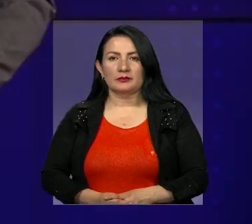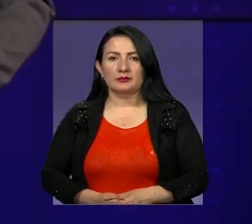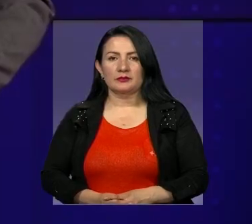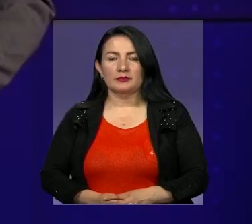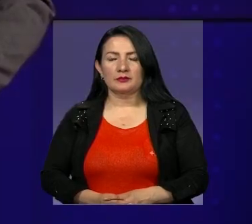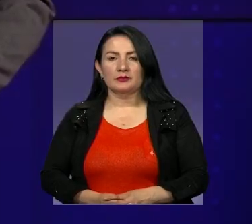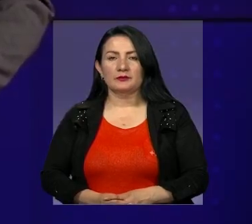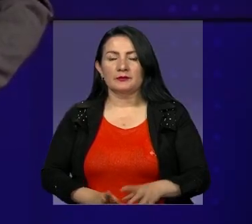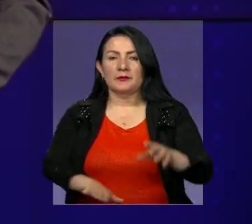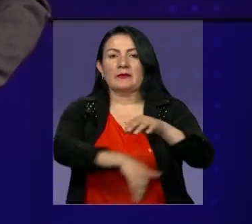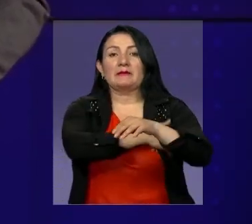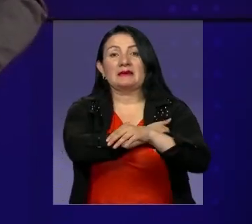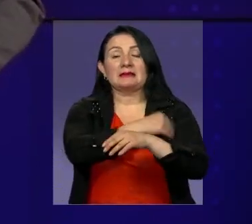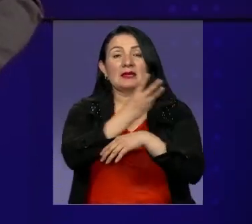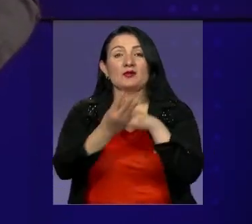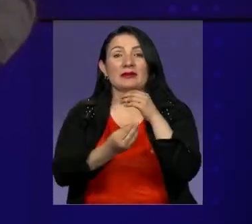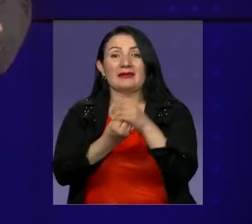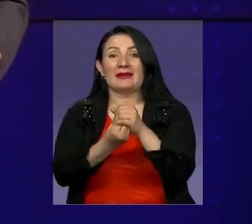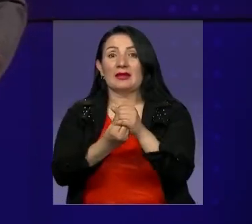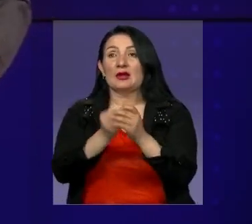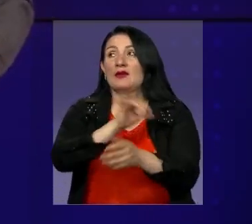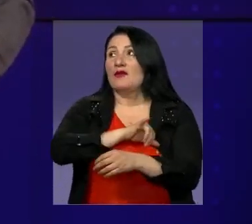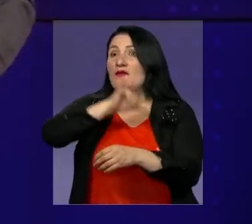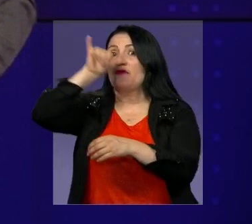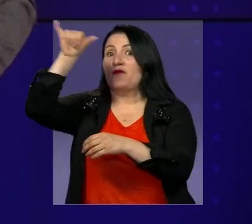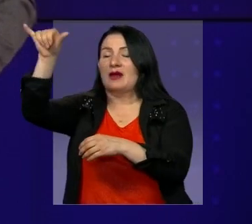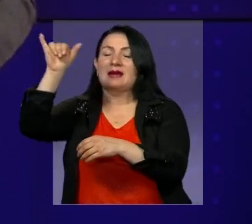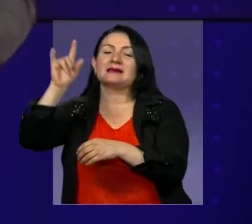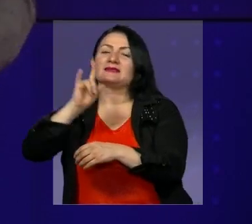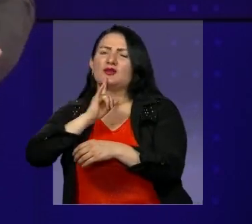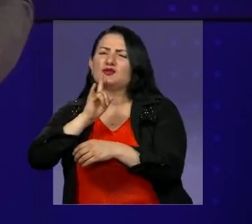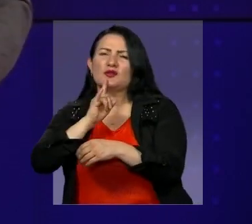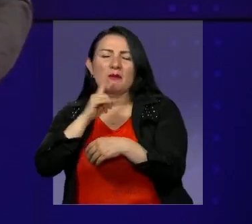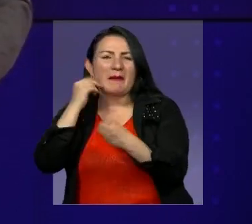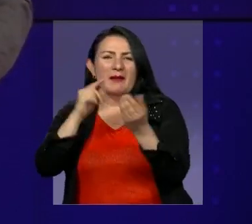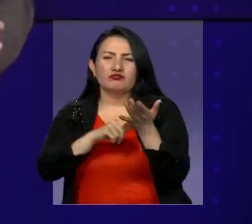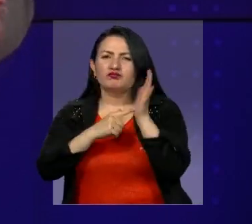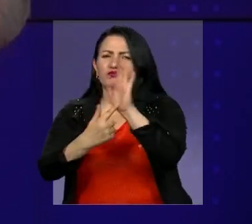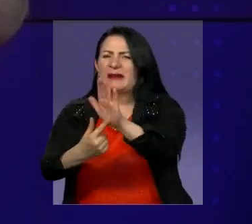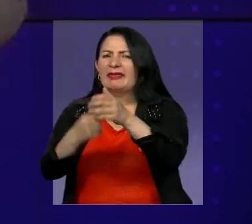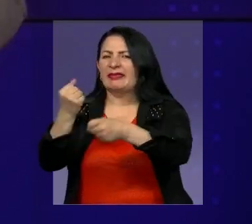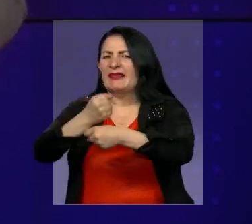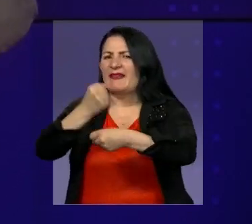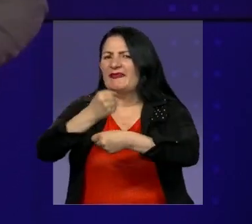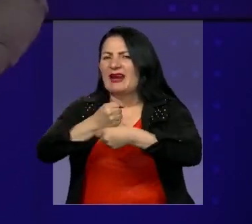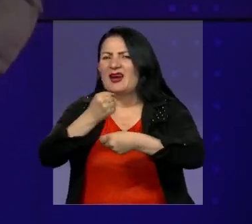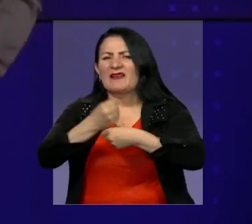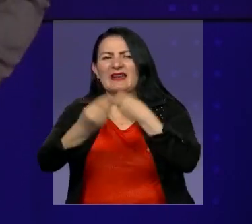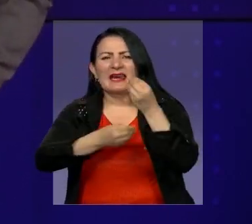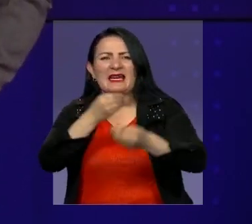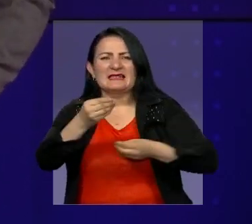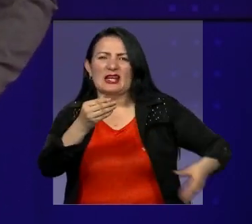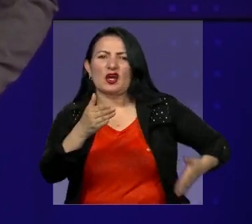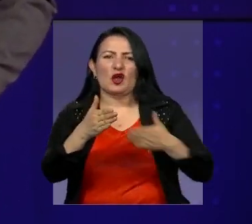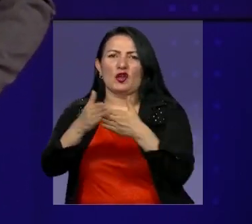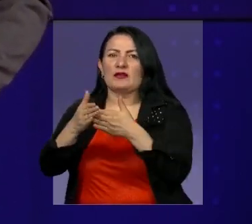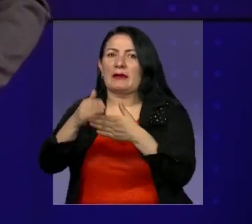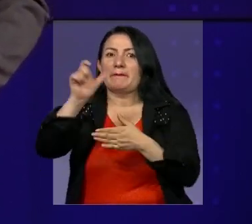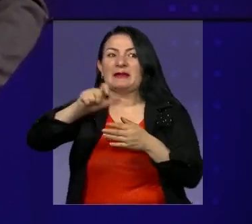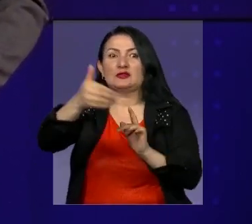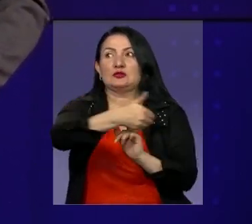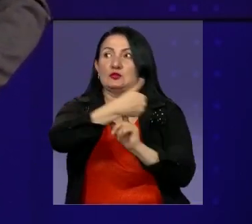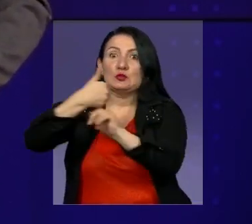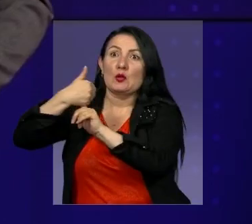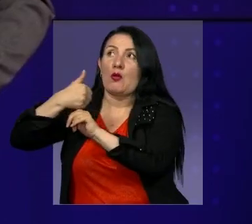El Ministerio del Interior hará un viaje a Washington, Estados Unidos, para presentar el trabajo que esperan realizar en contra de la trata de personas.